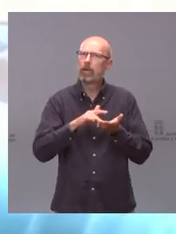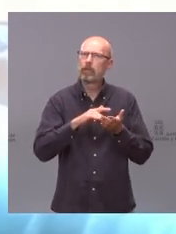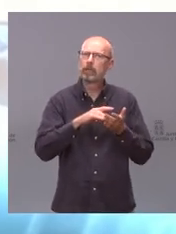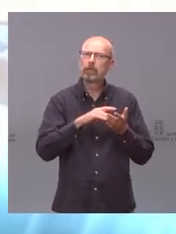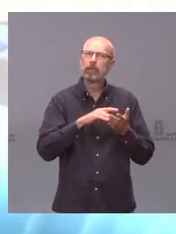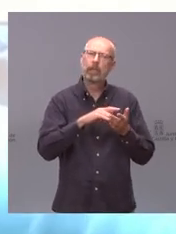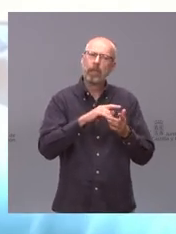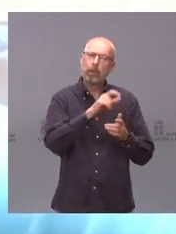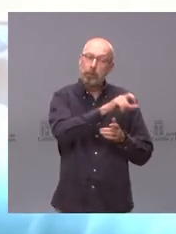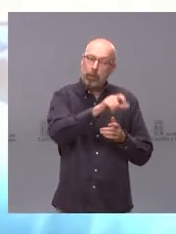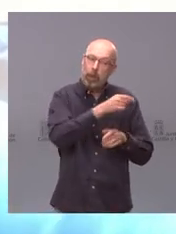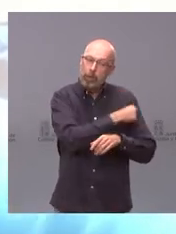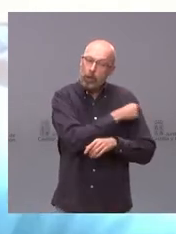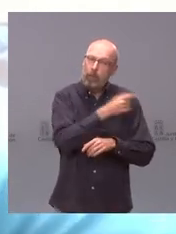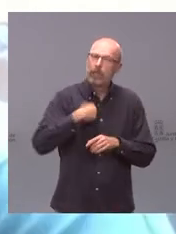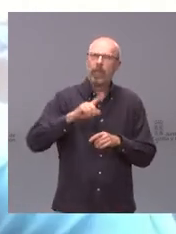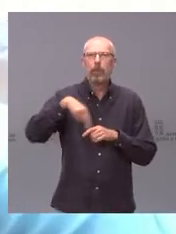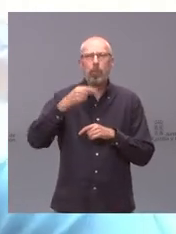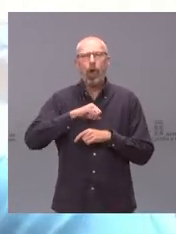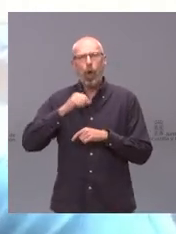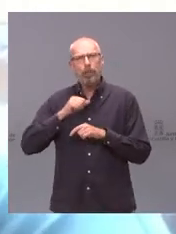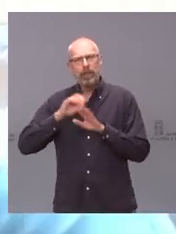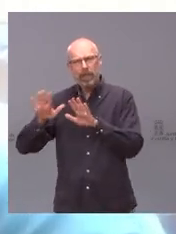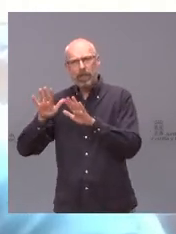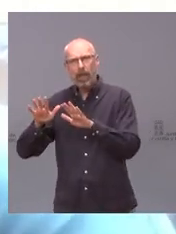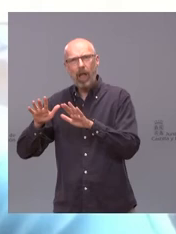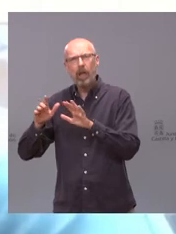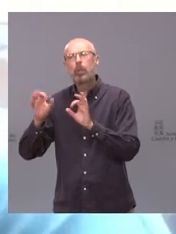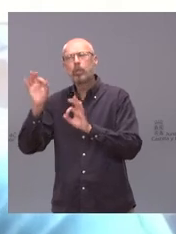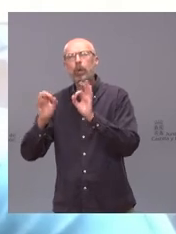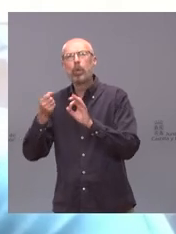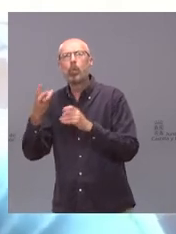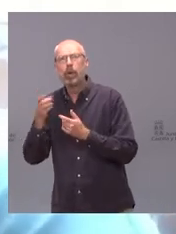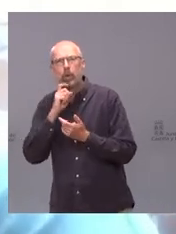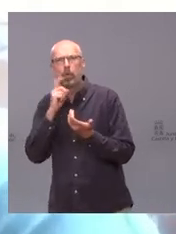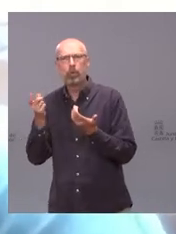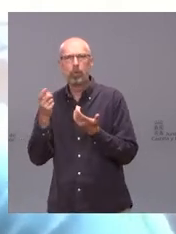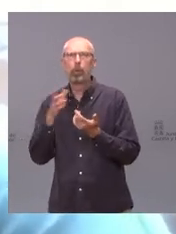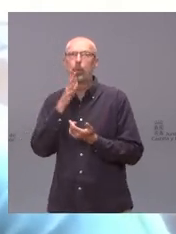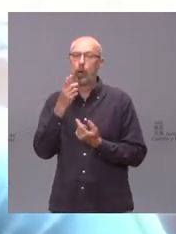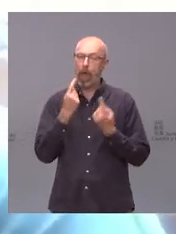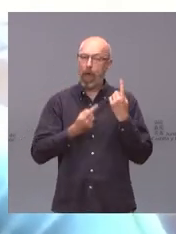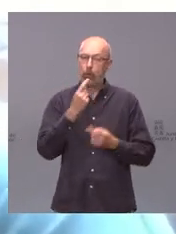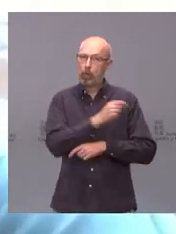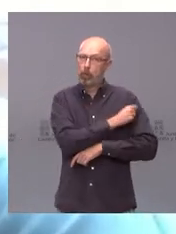ingresos hospitalarios y en UCI, ya que parece que ese es uno de los beneficios de la vacunación y aunque todavía estamos en cifras bajas de